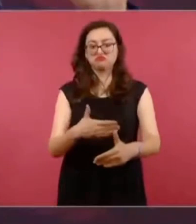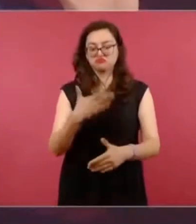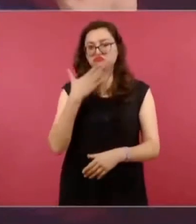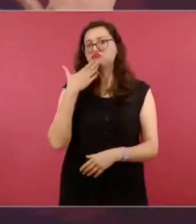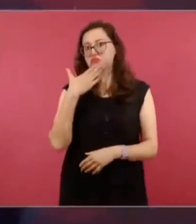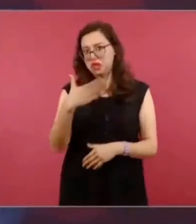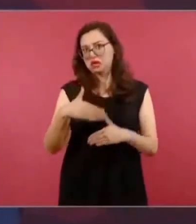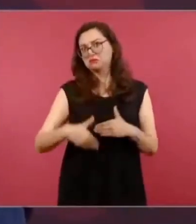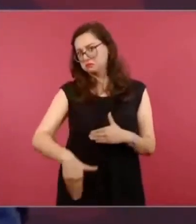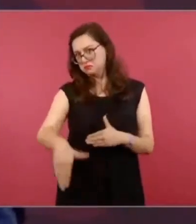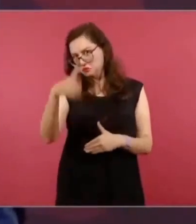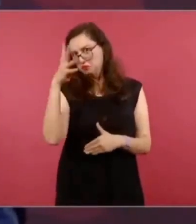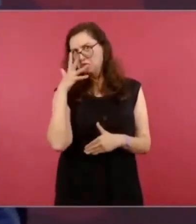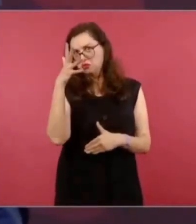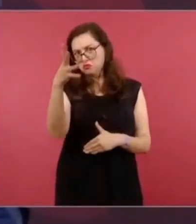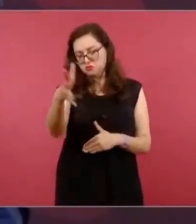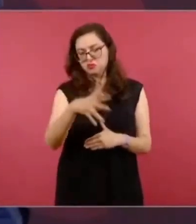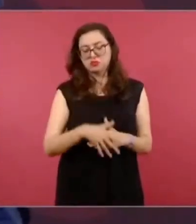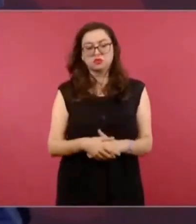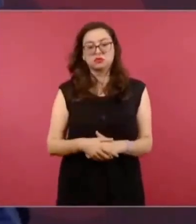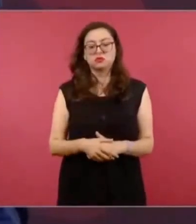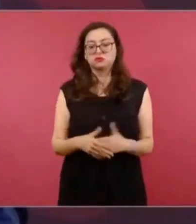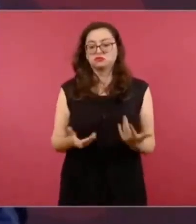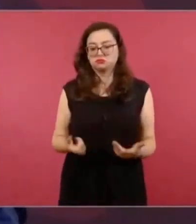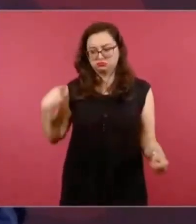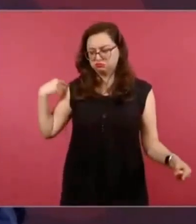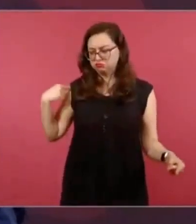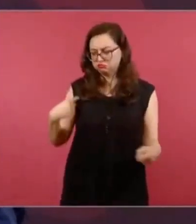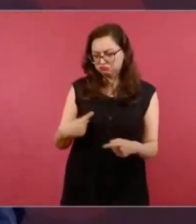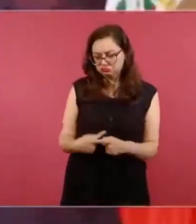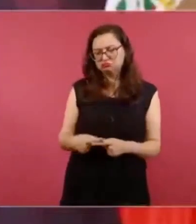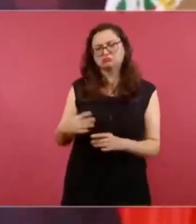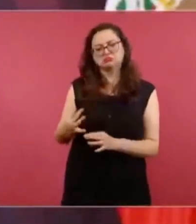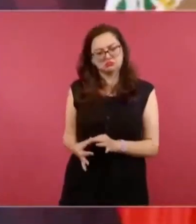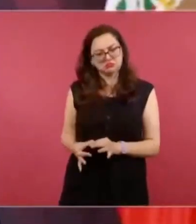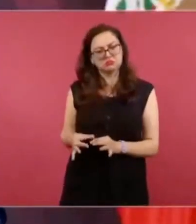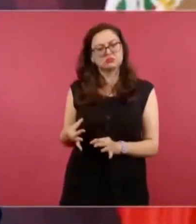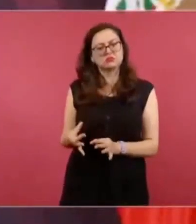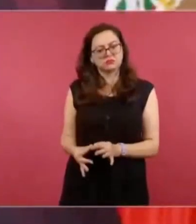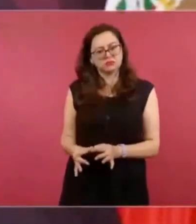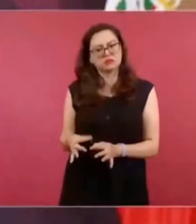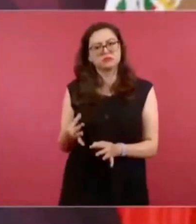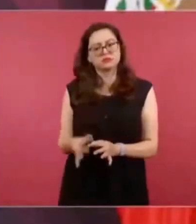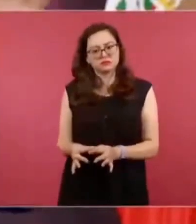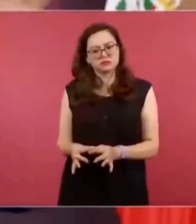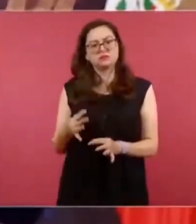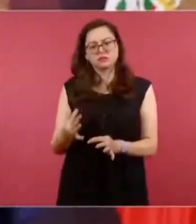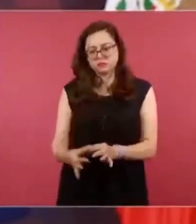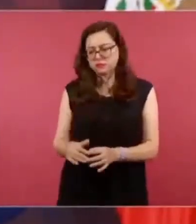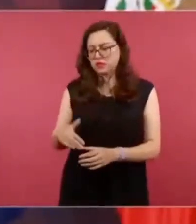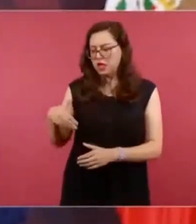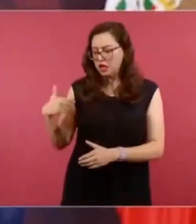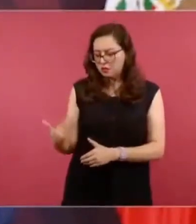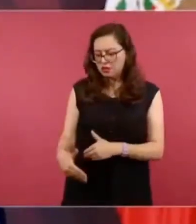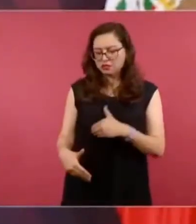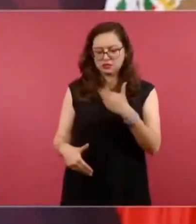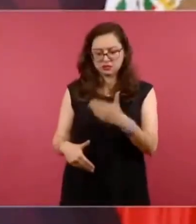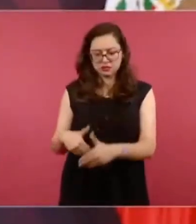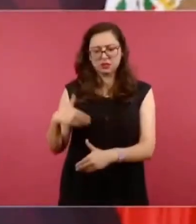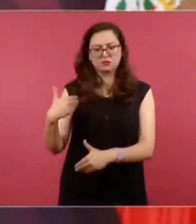adelante, no lo hemos tratado mal, hemos avanzado mucho,